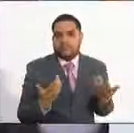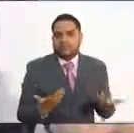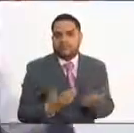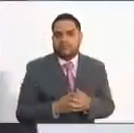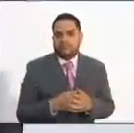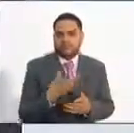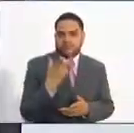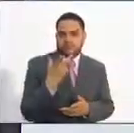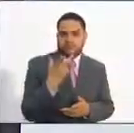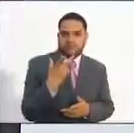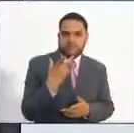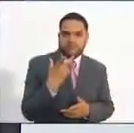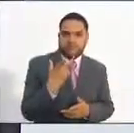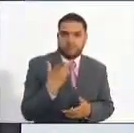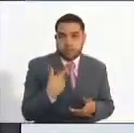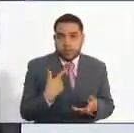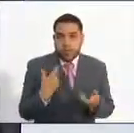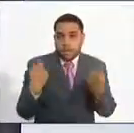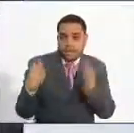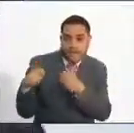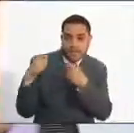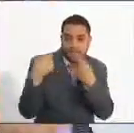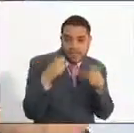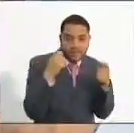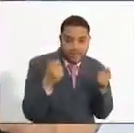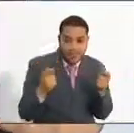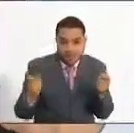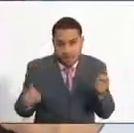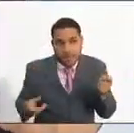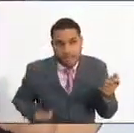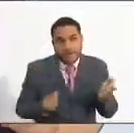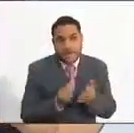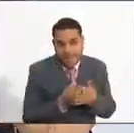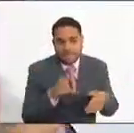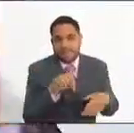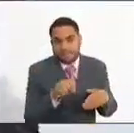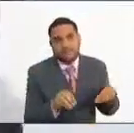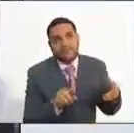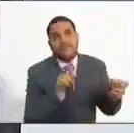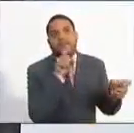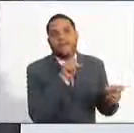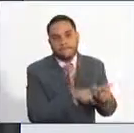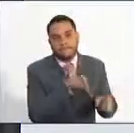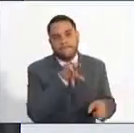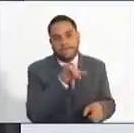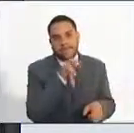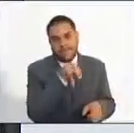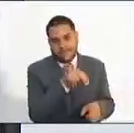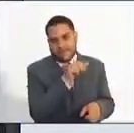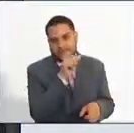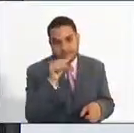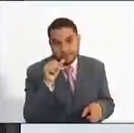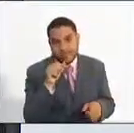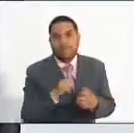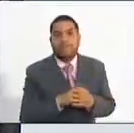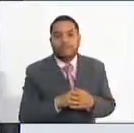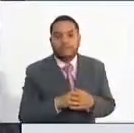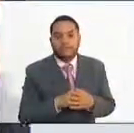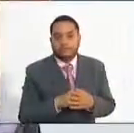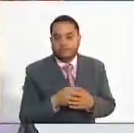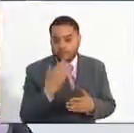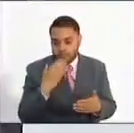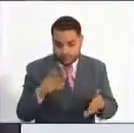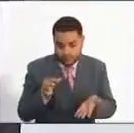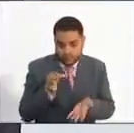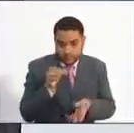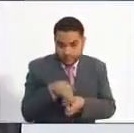venta de pines e inscripciones. Algunas, como el caso de del distrito, prácticamente ya se hizo el cierre,